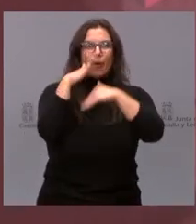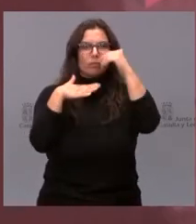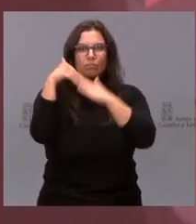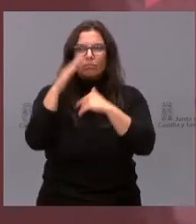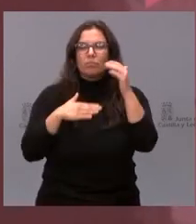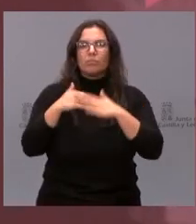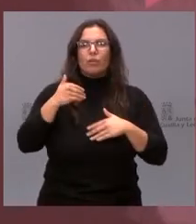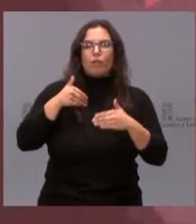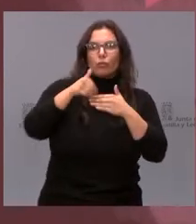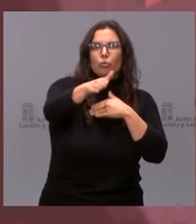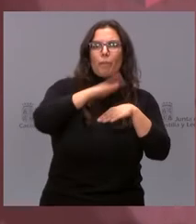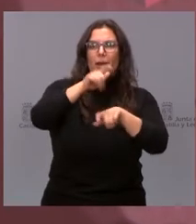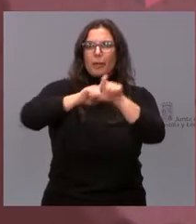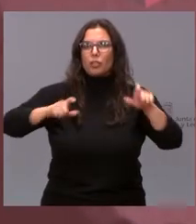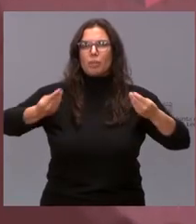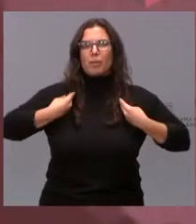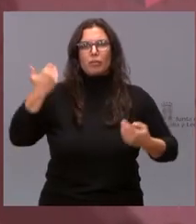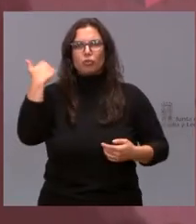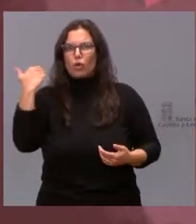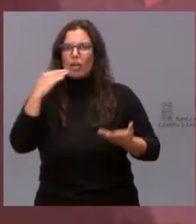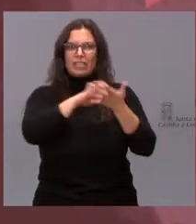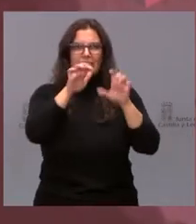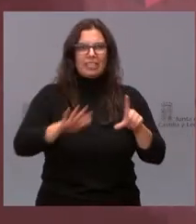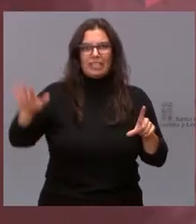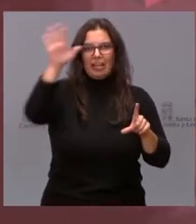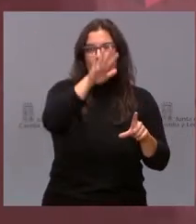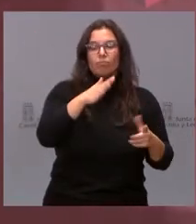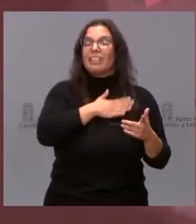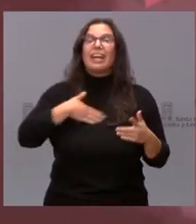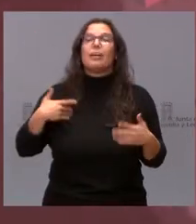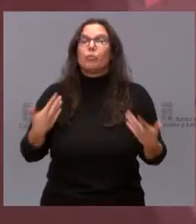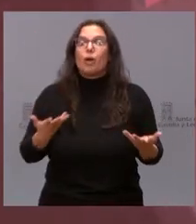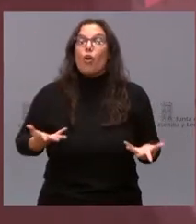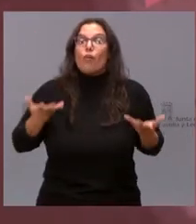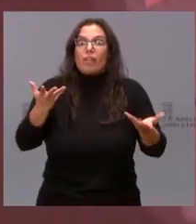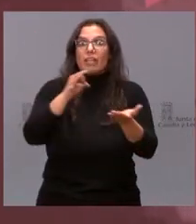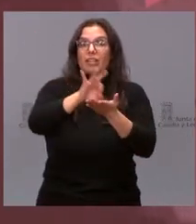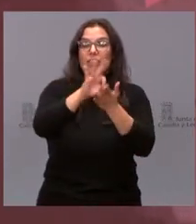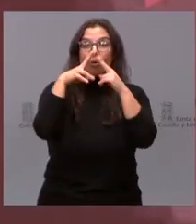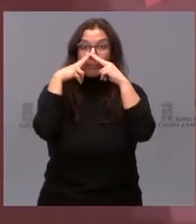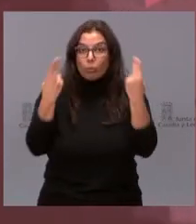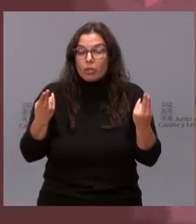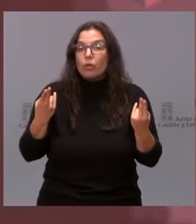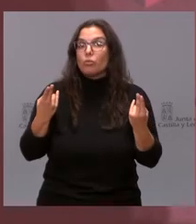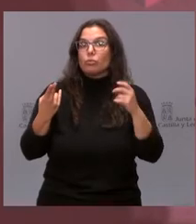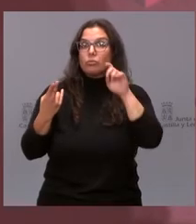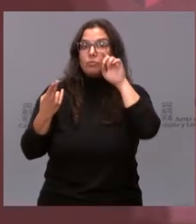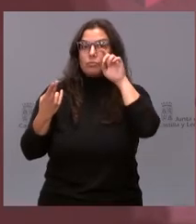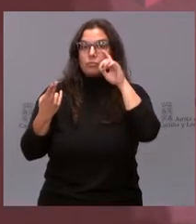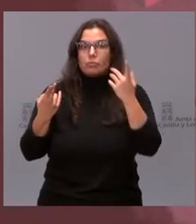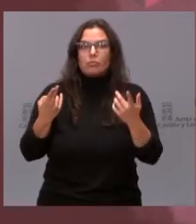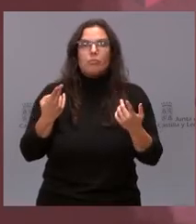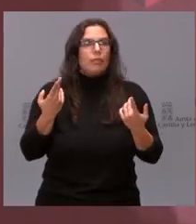Soria y de Castilla y León. ¿Qué es lo que pretendemos? Prestar unos servicios públicos, ya no solo la